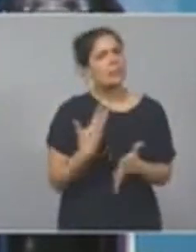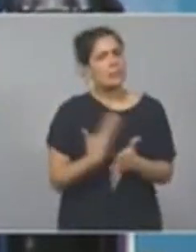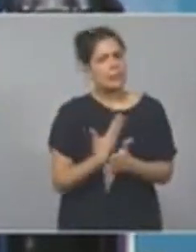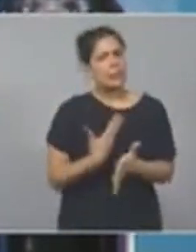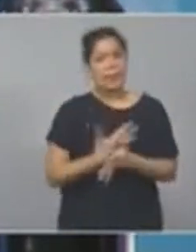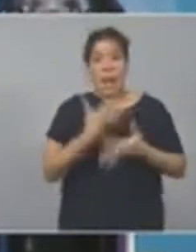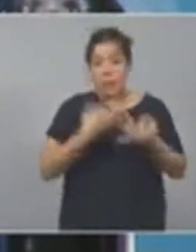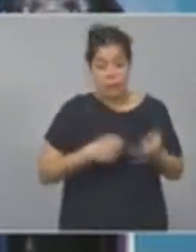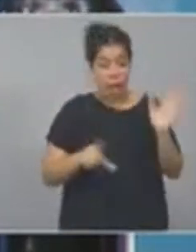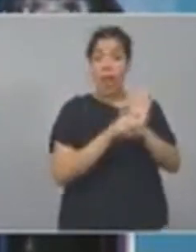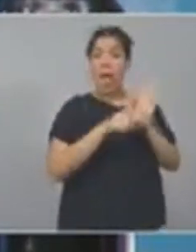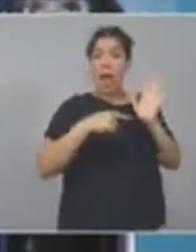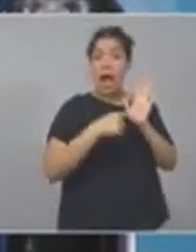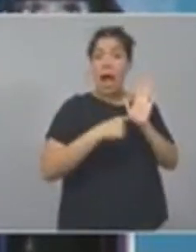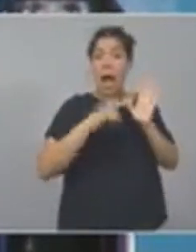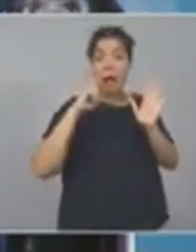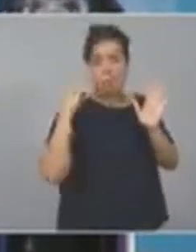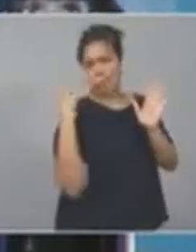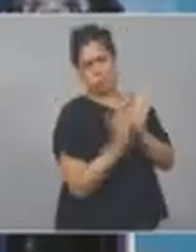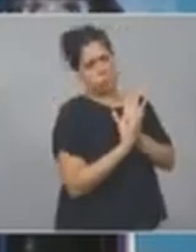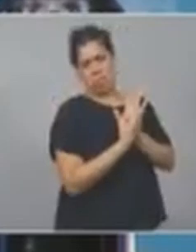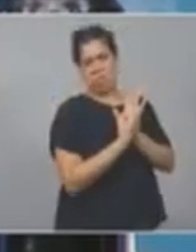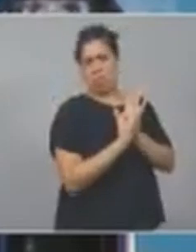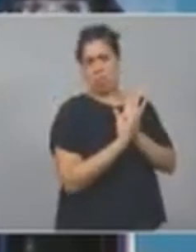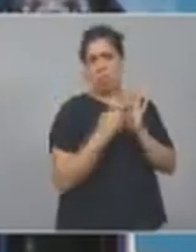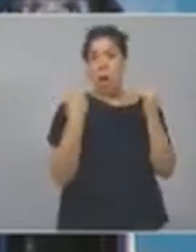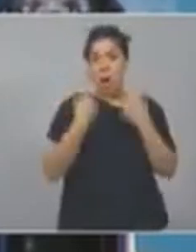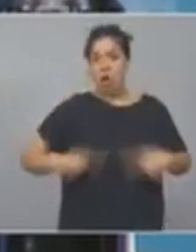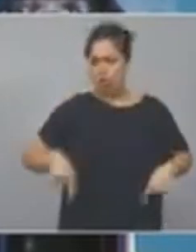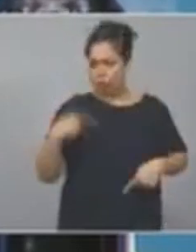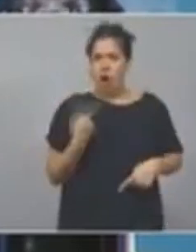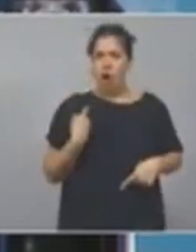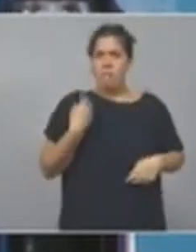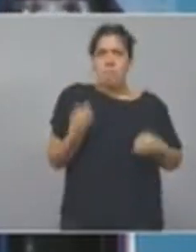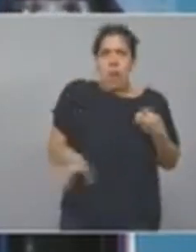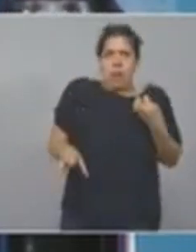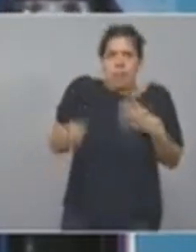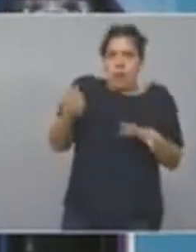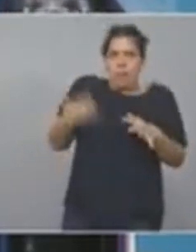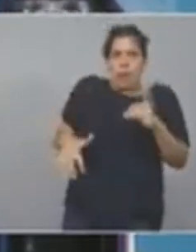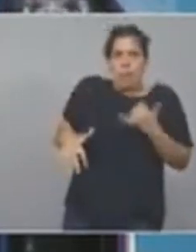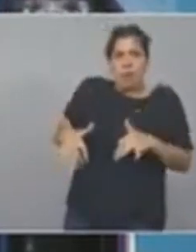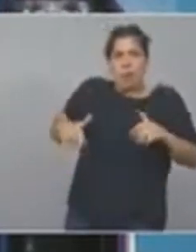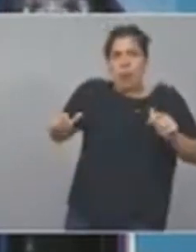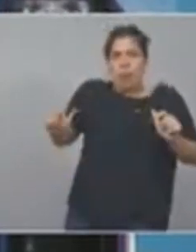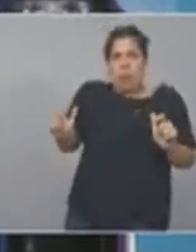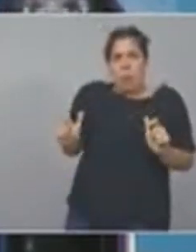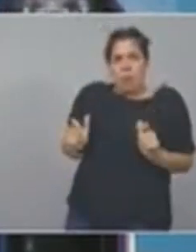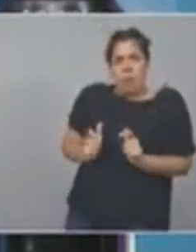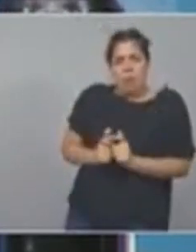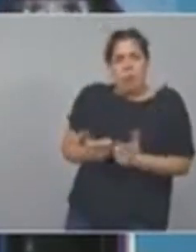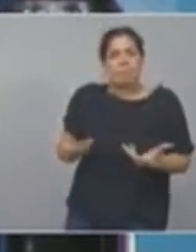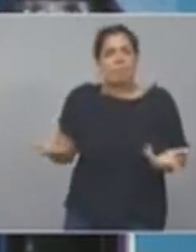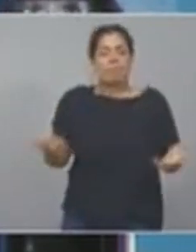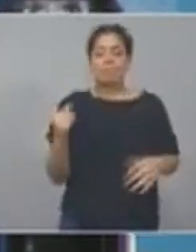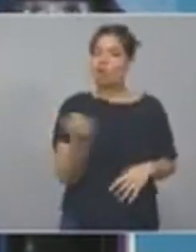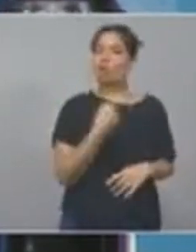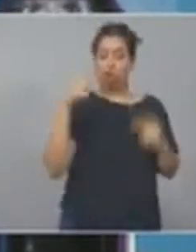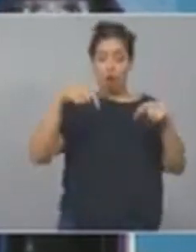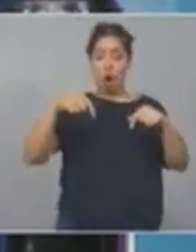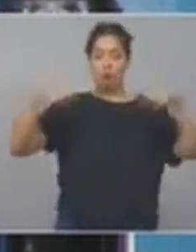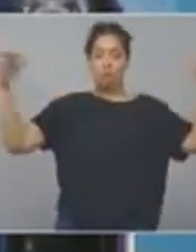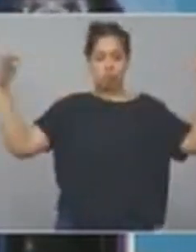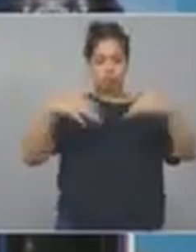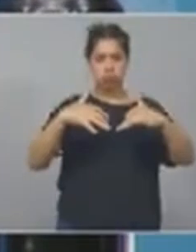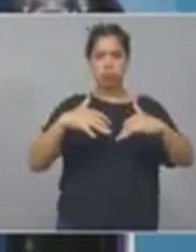pérdida de recursos. Todos los que estamos acá, que tenemos responsabilidades de gobierno, vemos que acompañada de